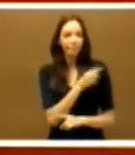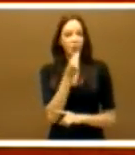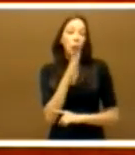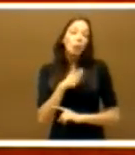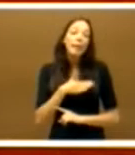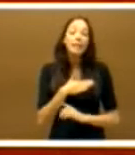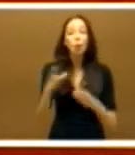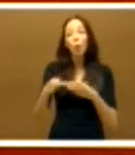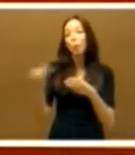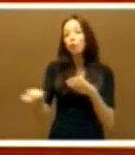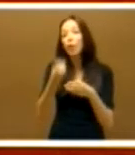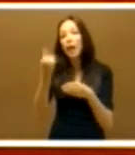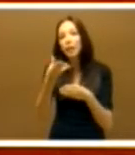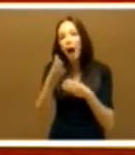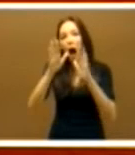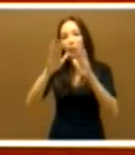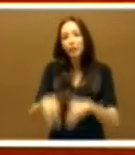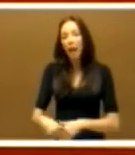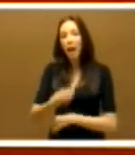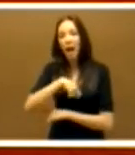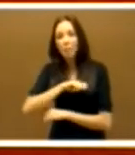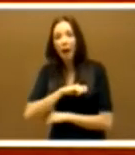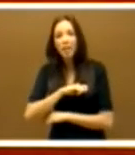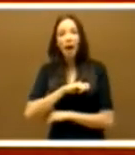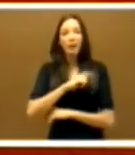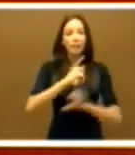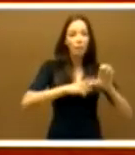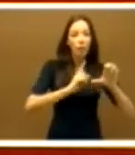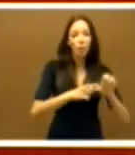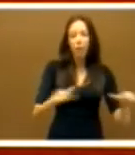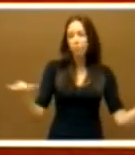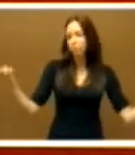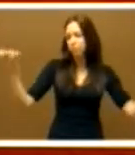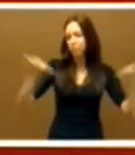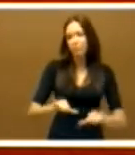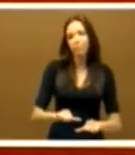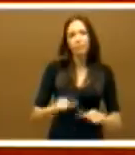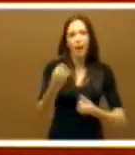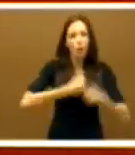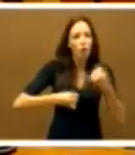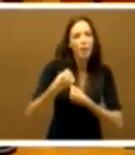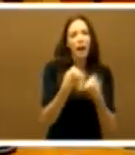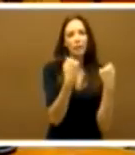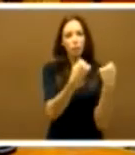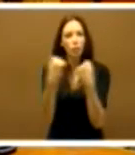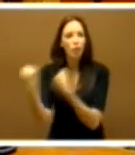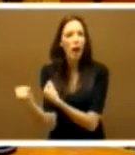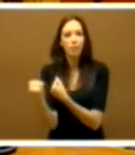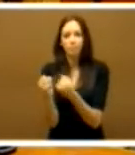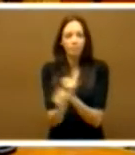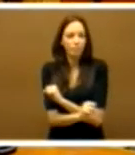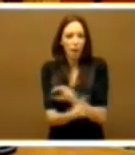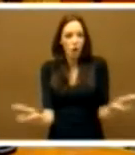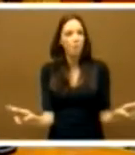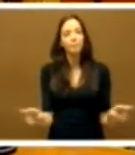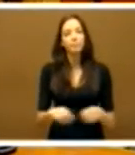llevado a este país y a Extremadura a la peor crisis económica, social e institucional de nuestra región. Es hora,